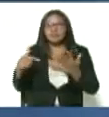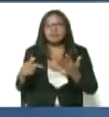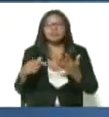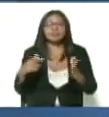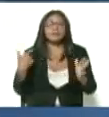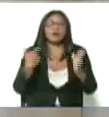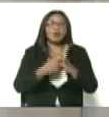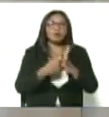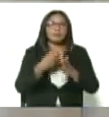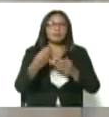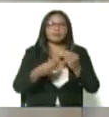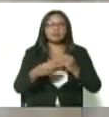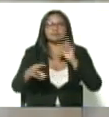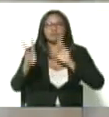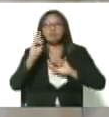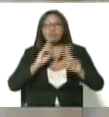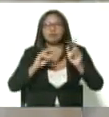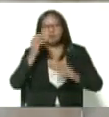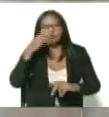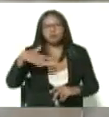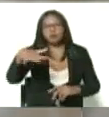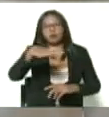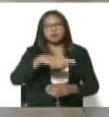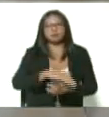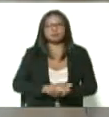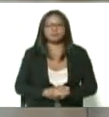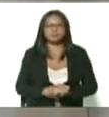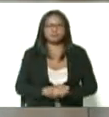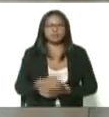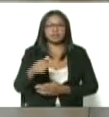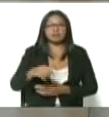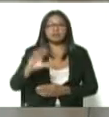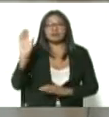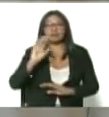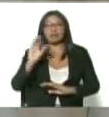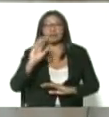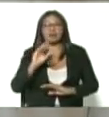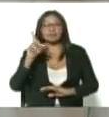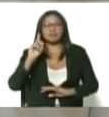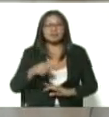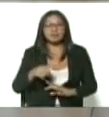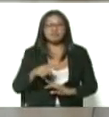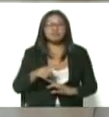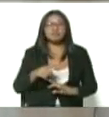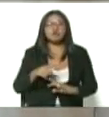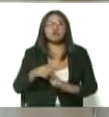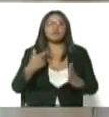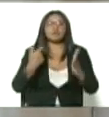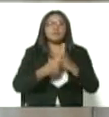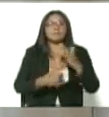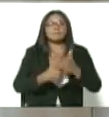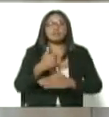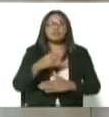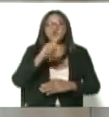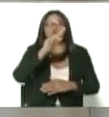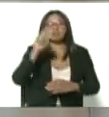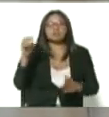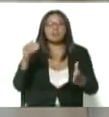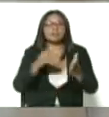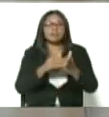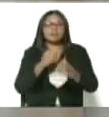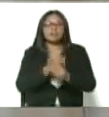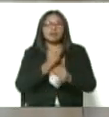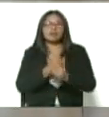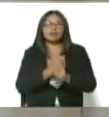para inmunizar a nuestra población en Caracas vamos a inmunizar más de 11.000 trabajadores de la salud